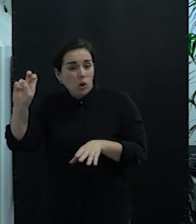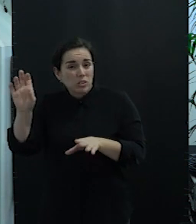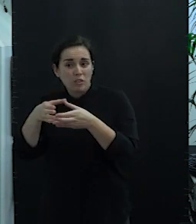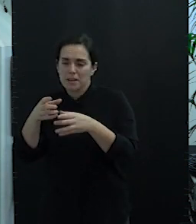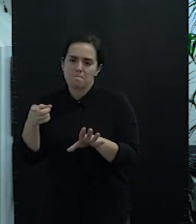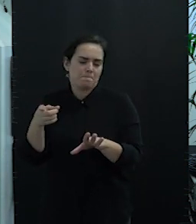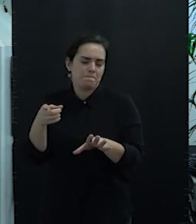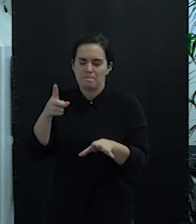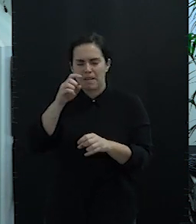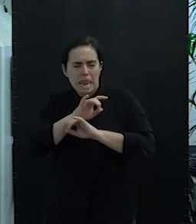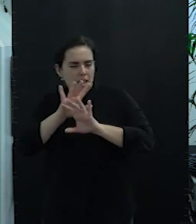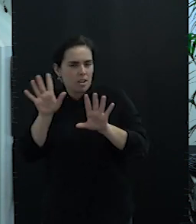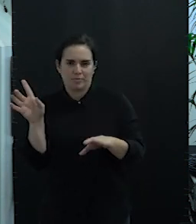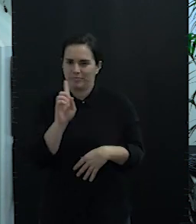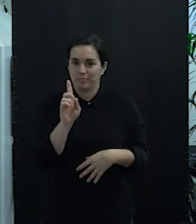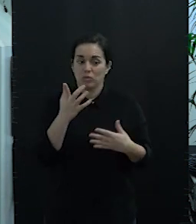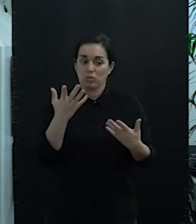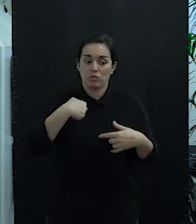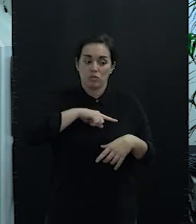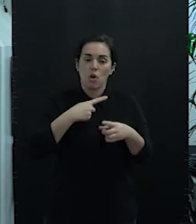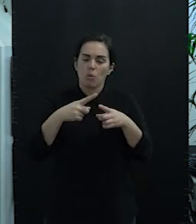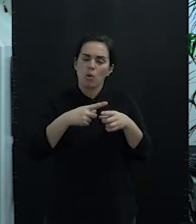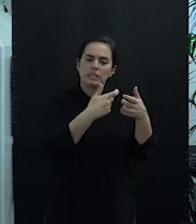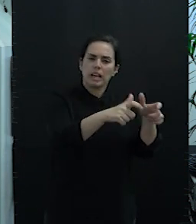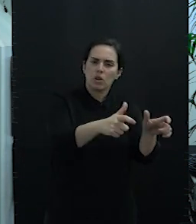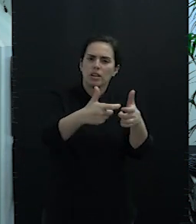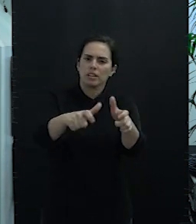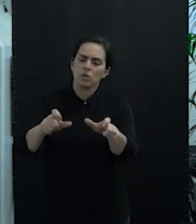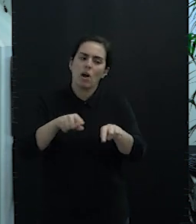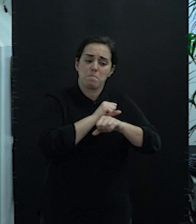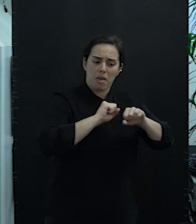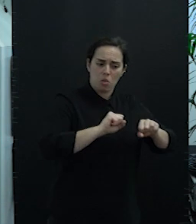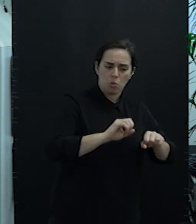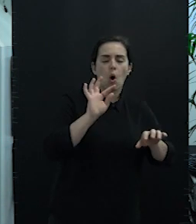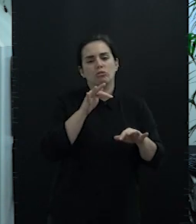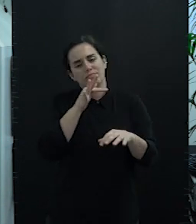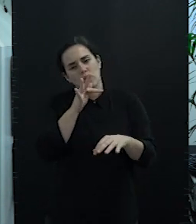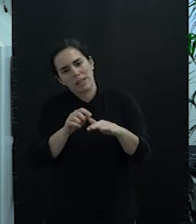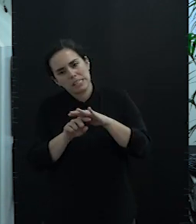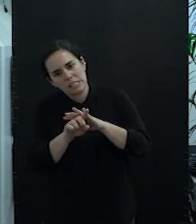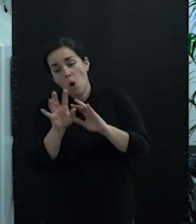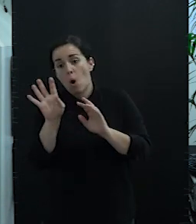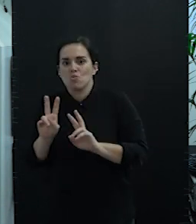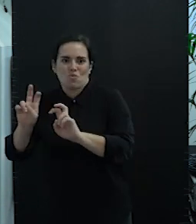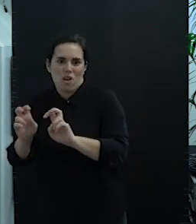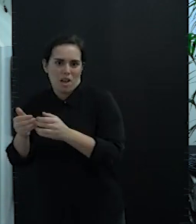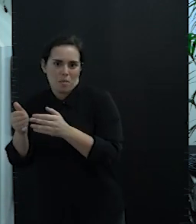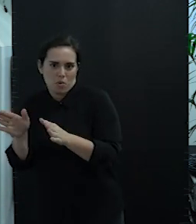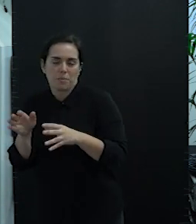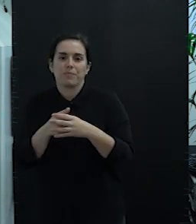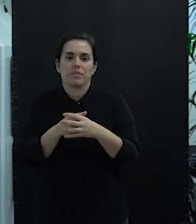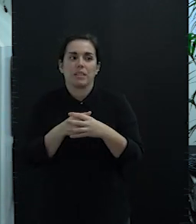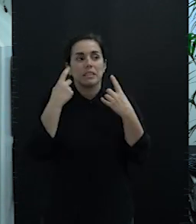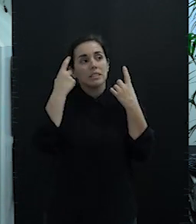tanto. Entonces, categorizamos los productos en maduros, en desarrollo y en nueva creación. Es decir, intentamos detectar a través de nuestro